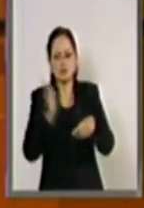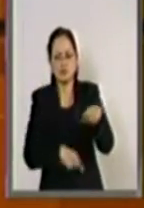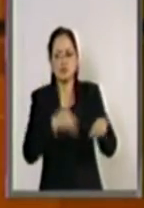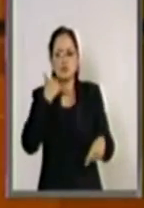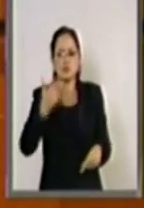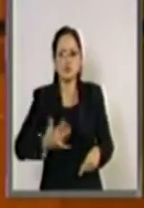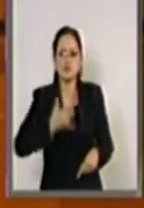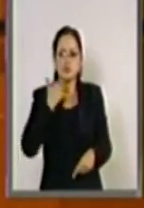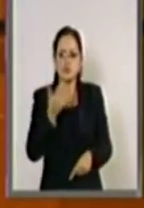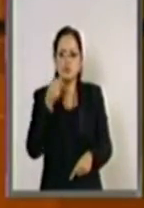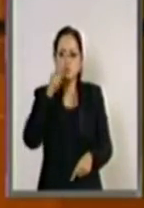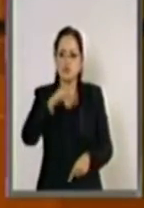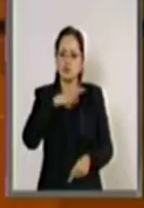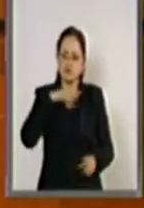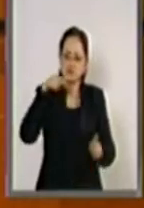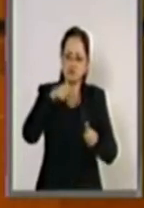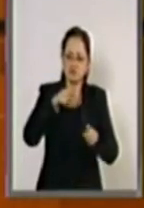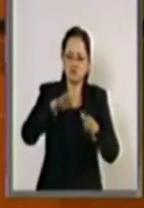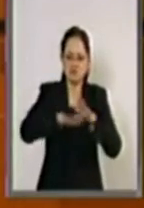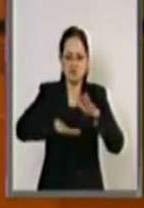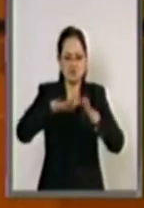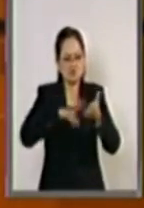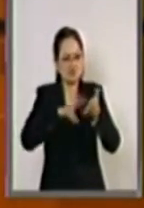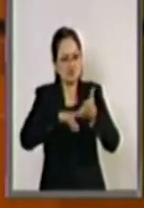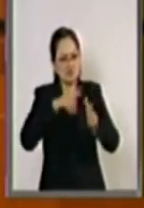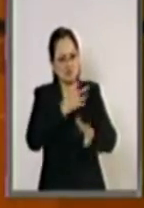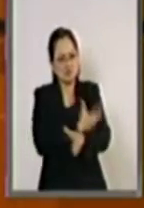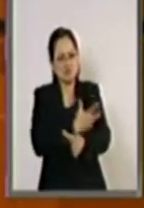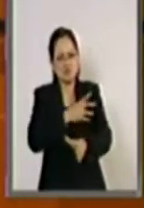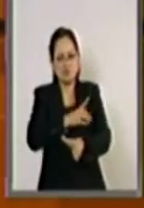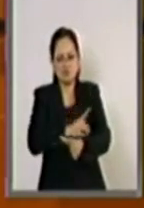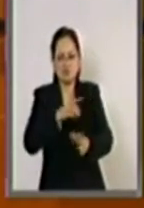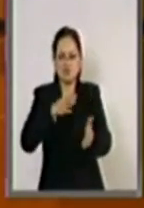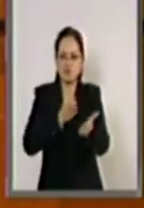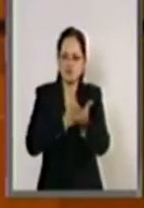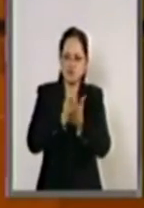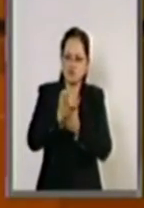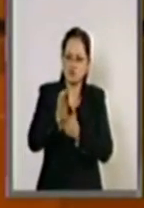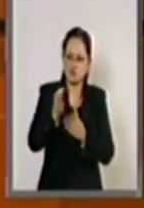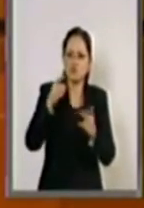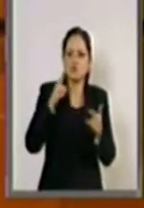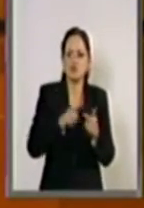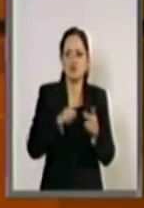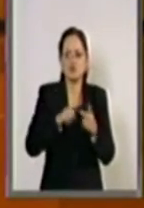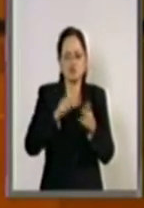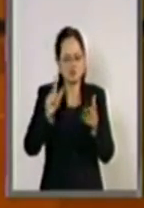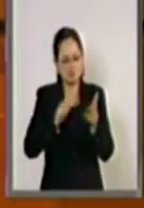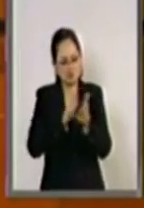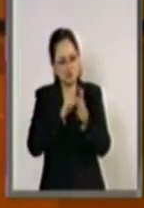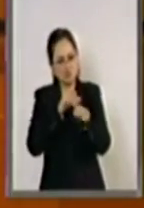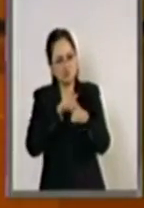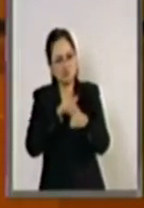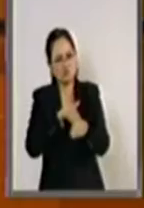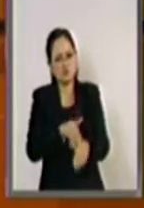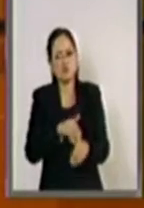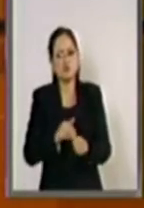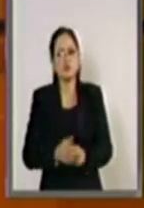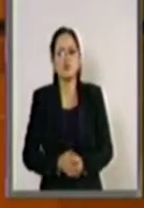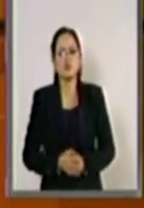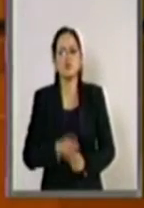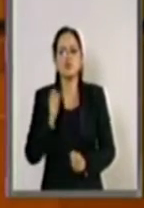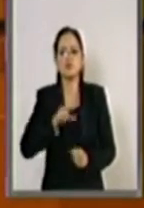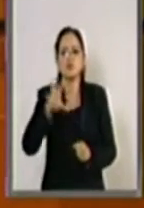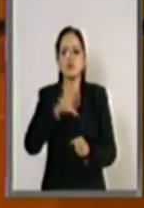corrupción. Habla de principios como la honradez, la lealtad, la legalidad, la